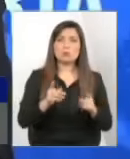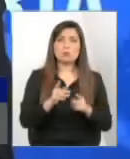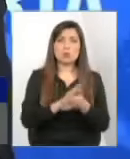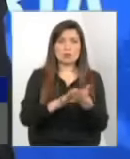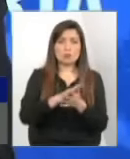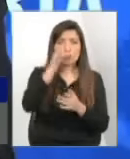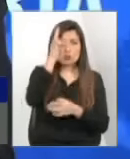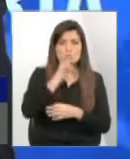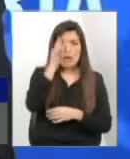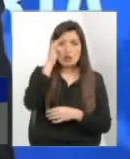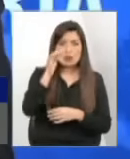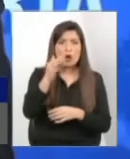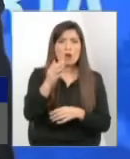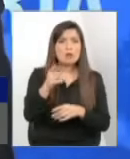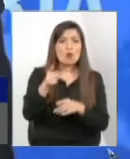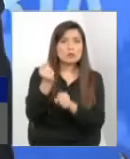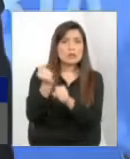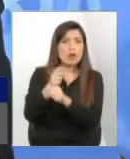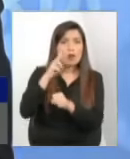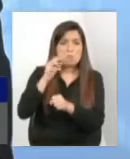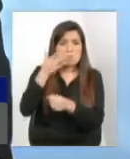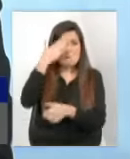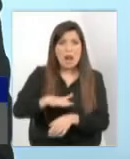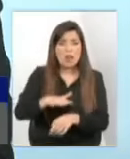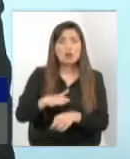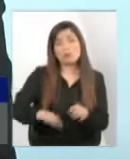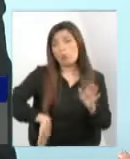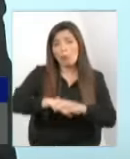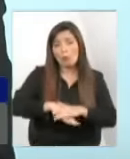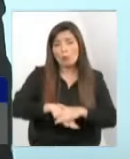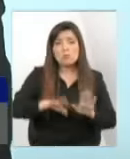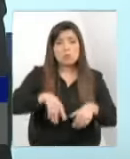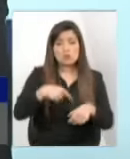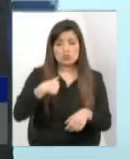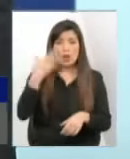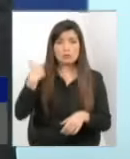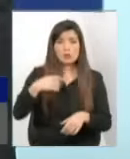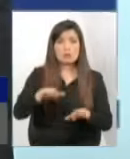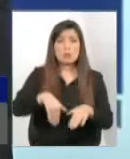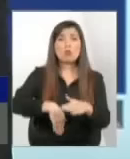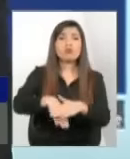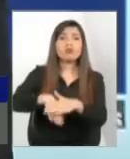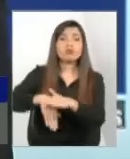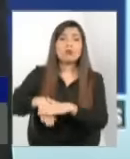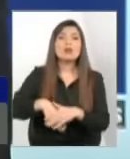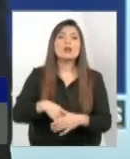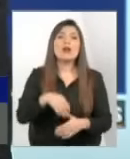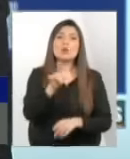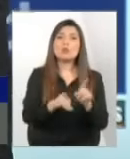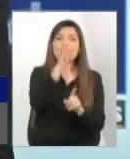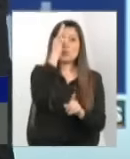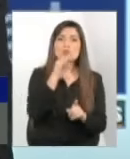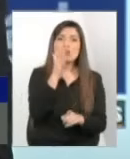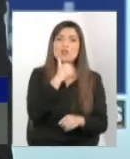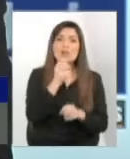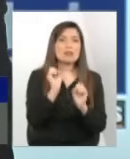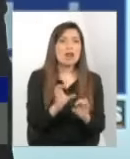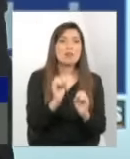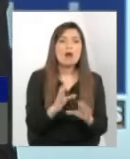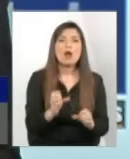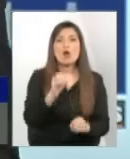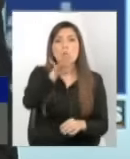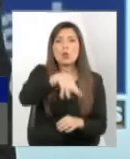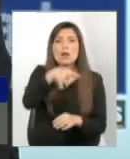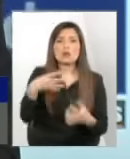funcionario que tenía malas prácticas pero cargar sobre los hombros de funcionarios que no han sido capacitados que no tienen horario responsabilidades que los